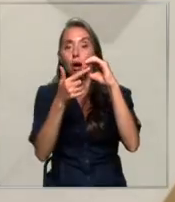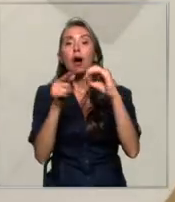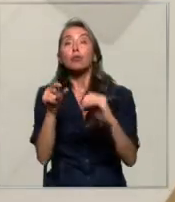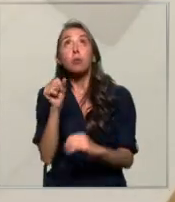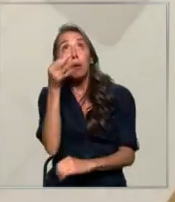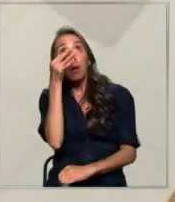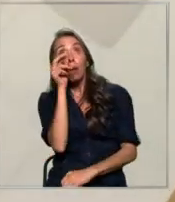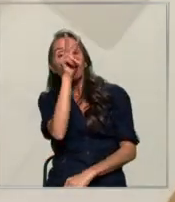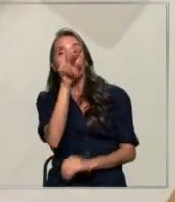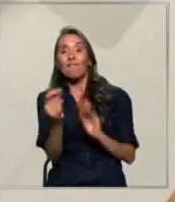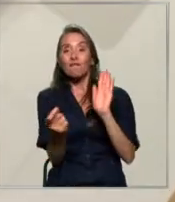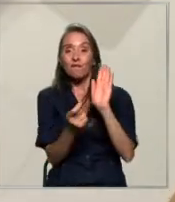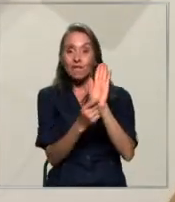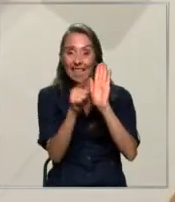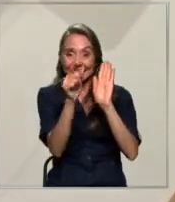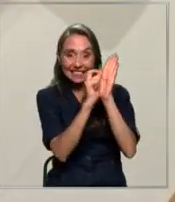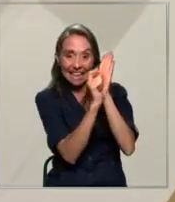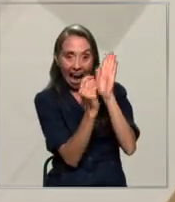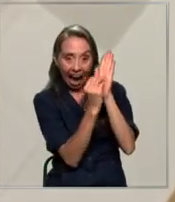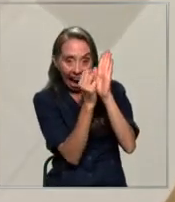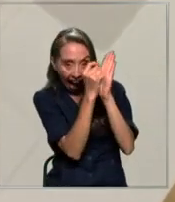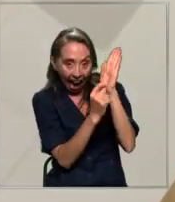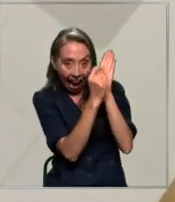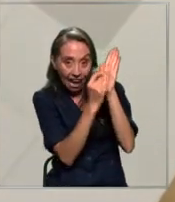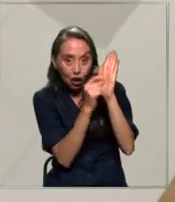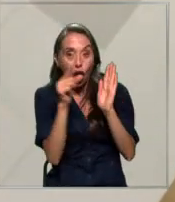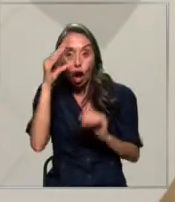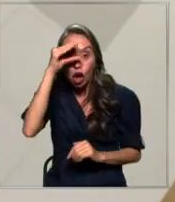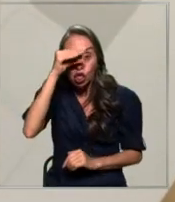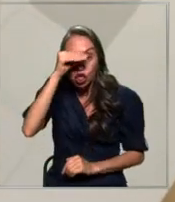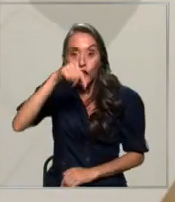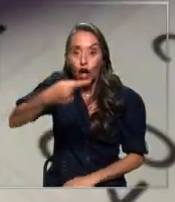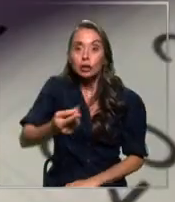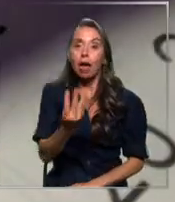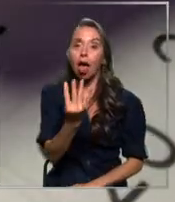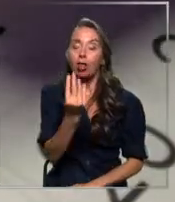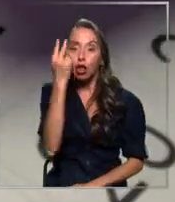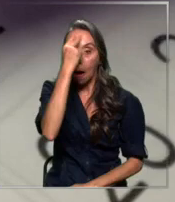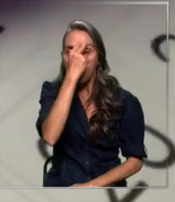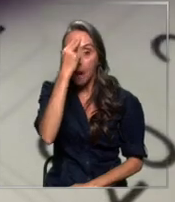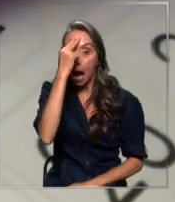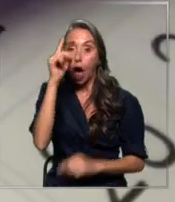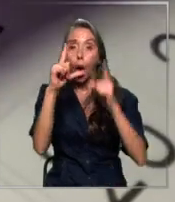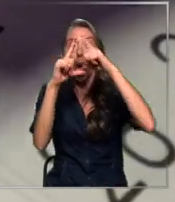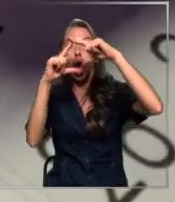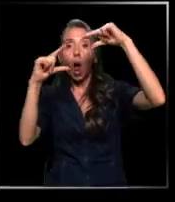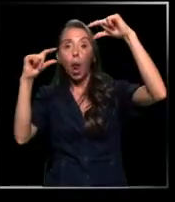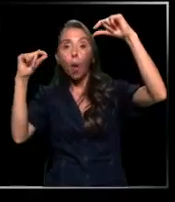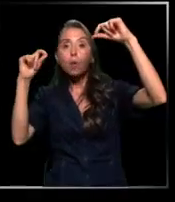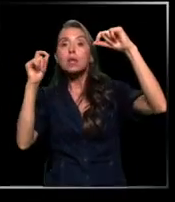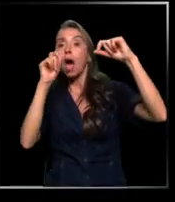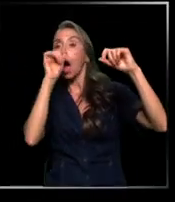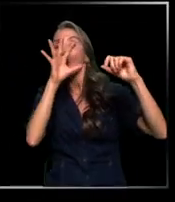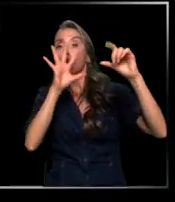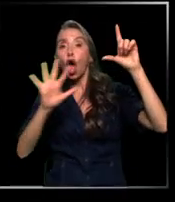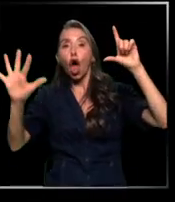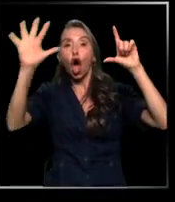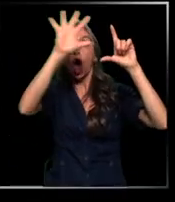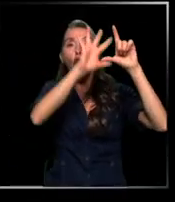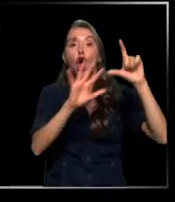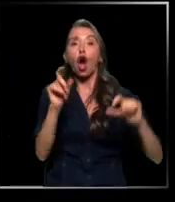Anote esta fecha en el calendario porque esa noche del 14 de marzo la luna se teñirá de rojo,